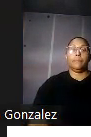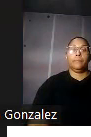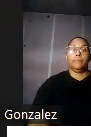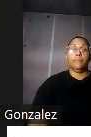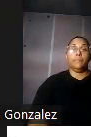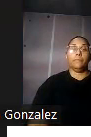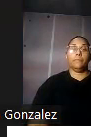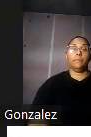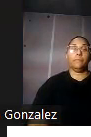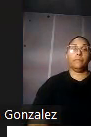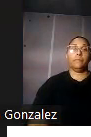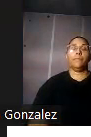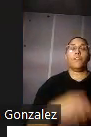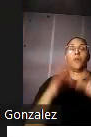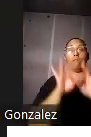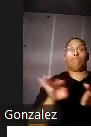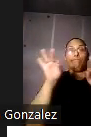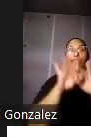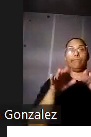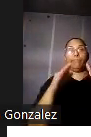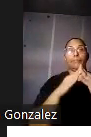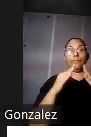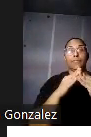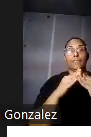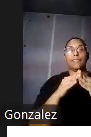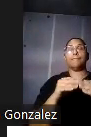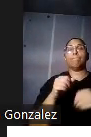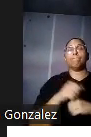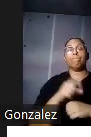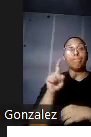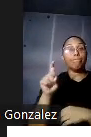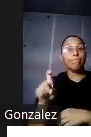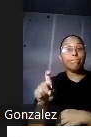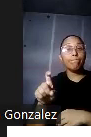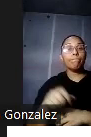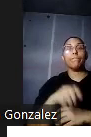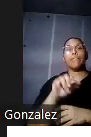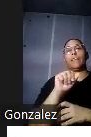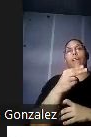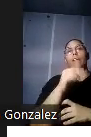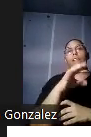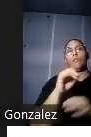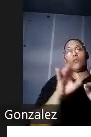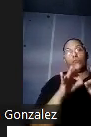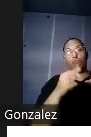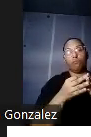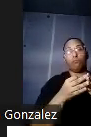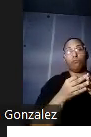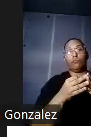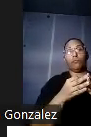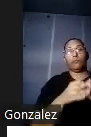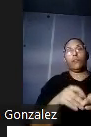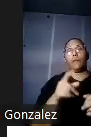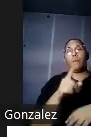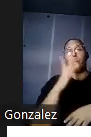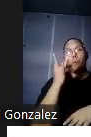¿cuál es la importancia de esta casa? la casa del doctor Ashford es importante no solo por su estilo y por considerarla patrimonio